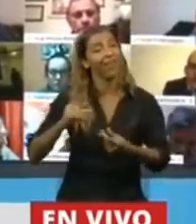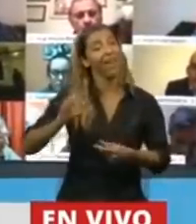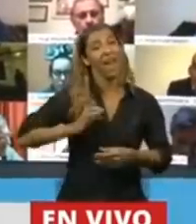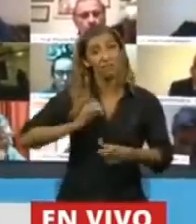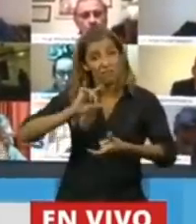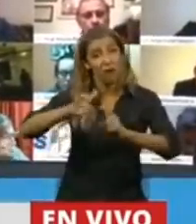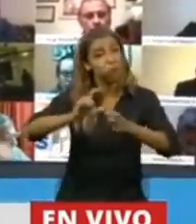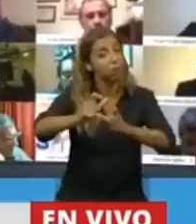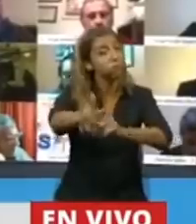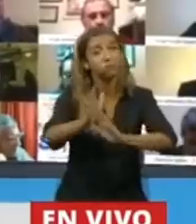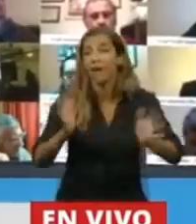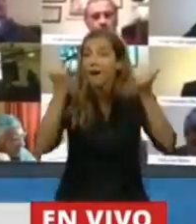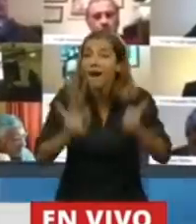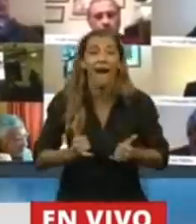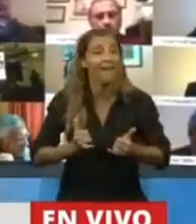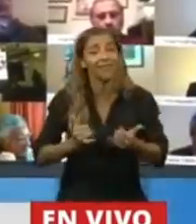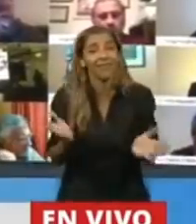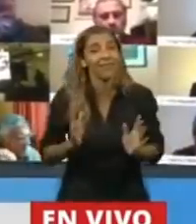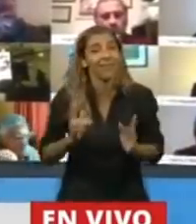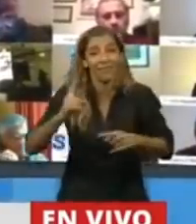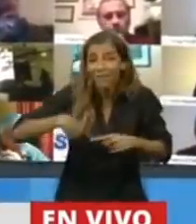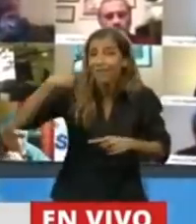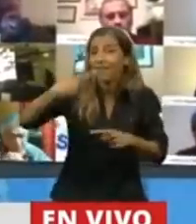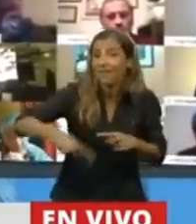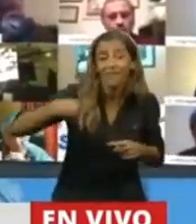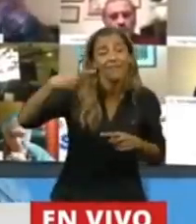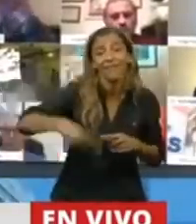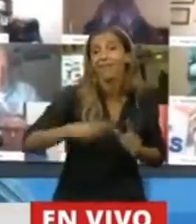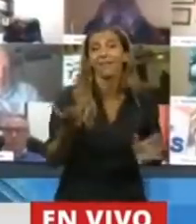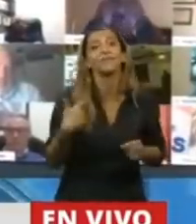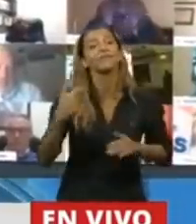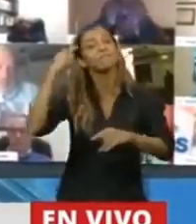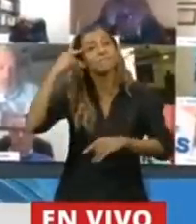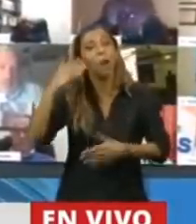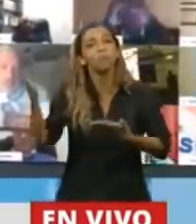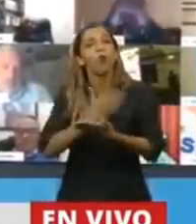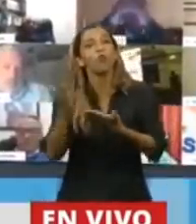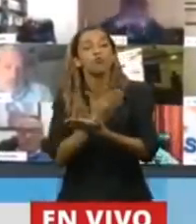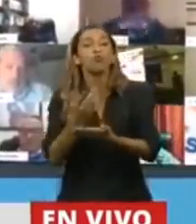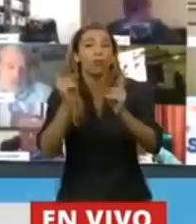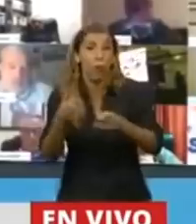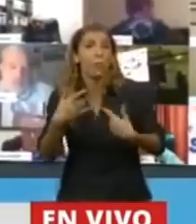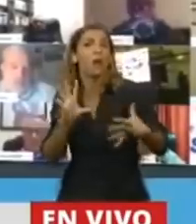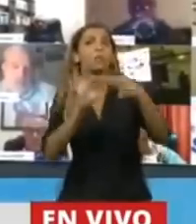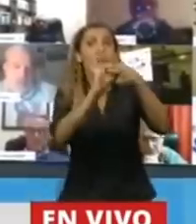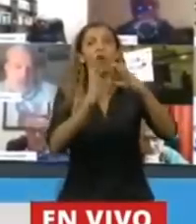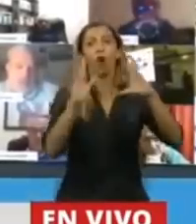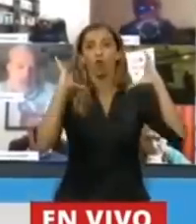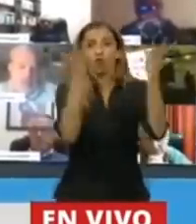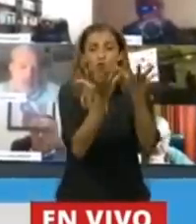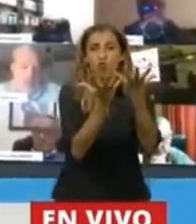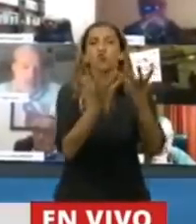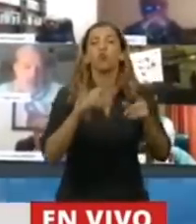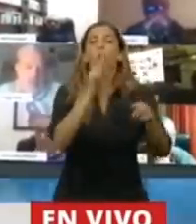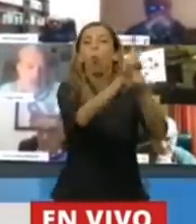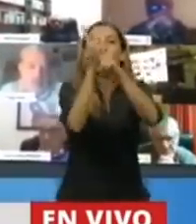¿cómo vamos a hacer y cómo vamos a afrontar el futuro? ¿Cómo vamos a obligar la producción con la ecología, el 14 bisco en el 41, en Capicúa, se lo digo.